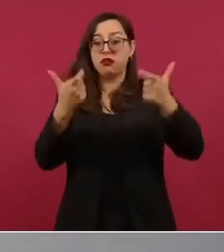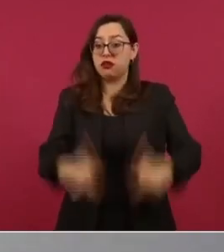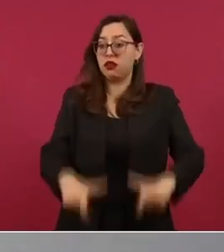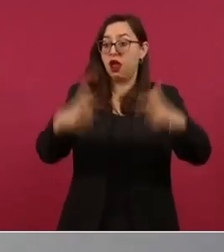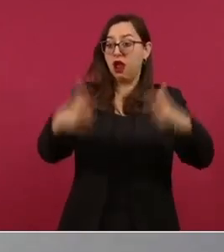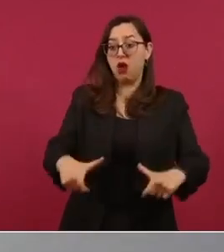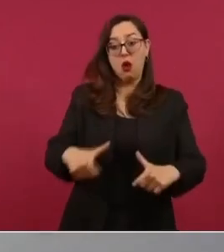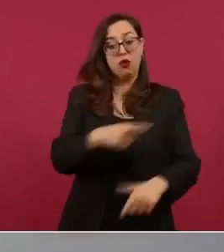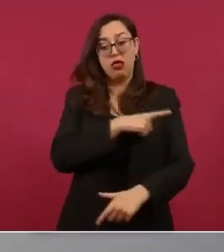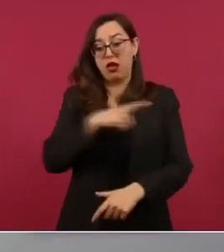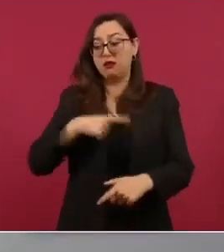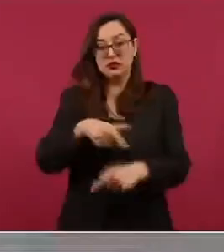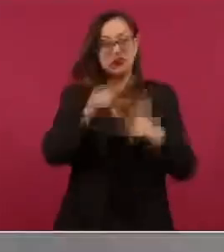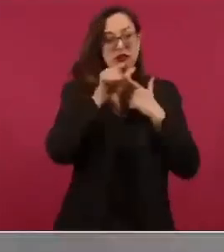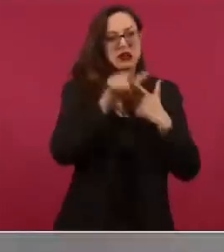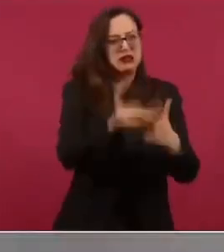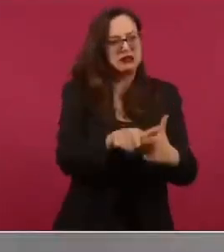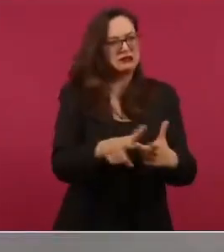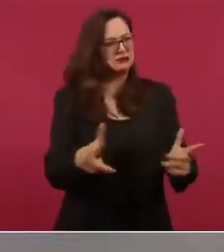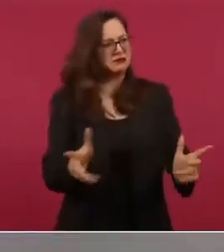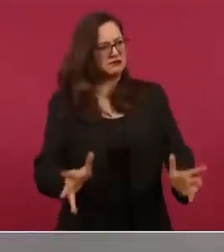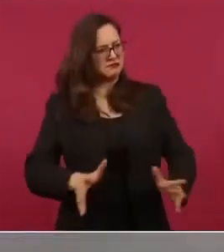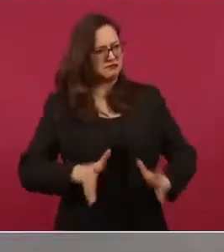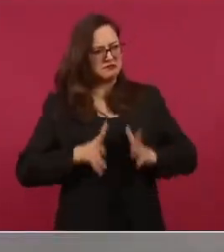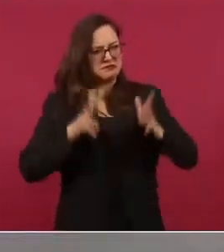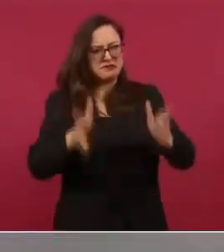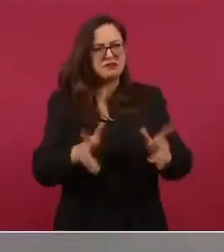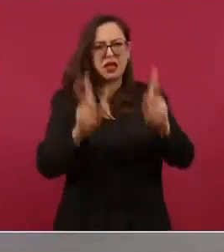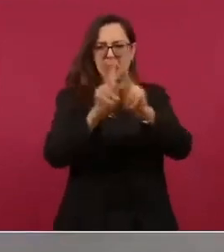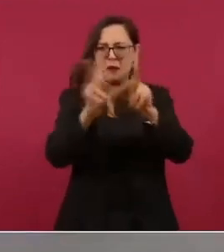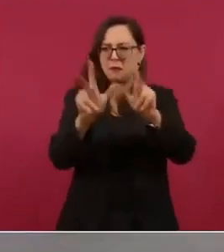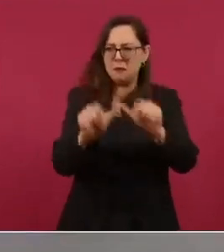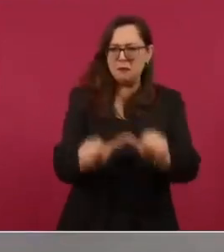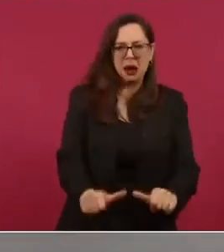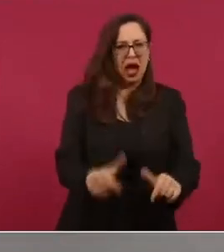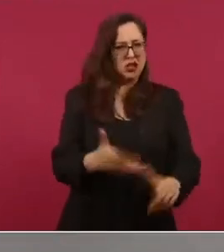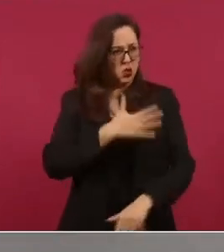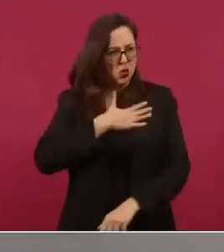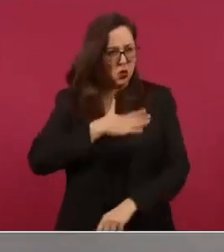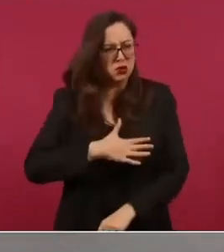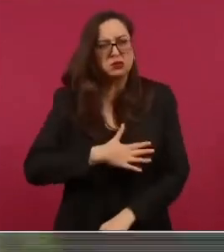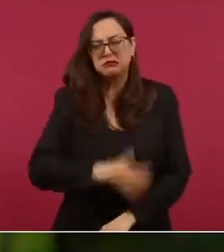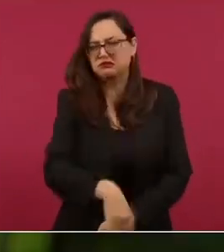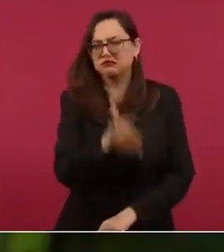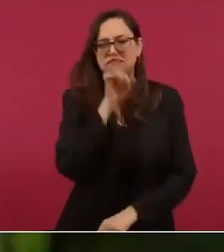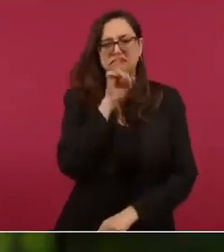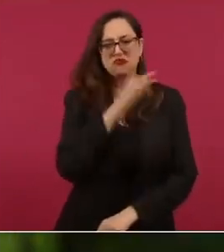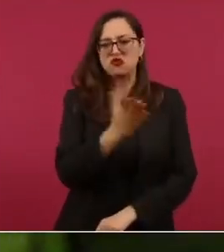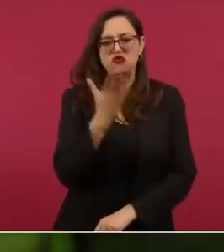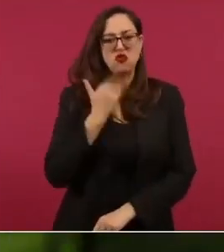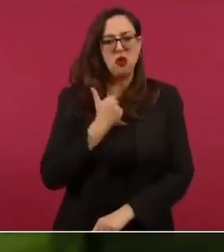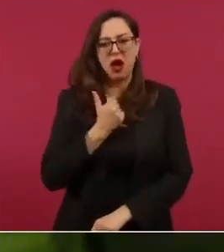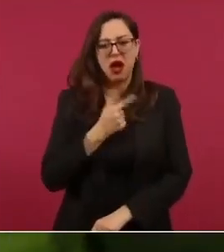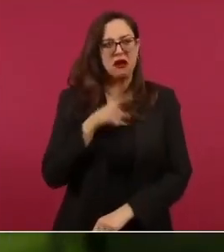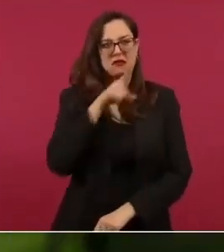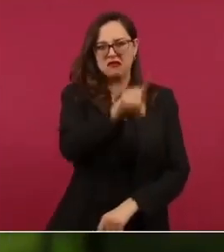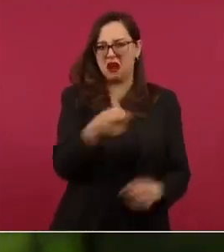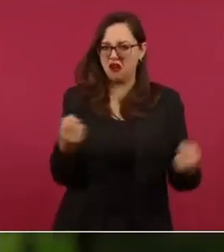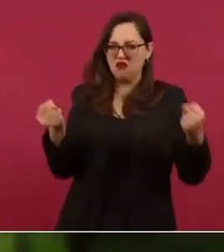pero esa paz no descansa en el derecho sino en la fuerza